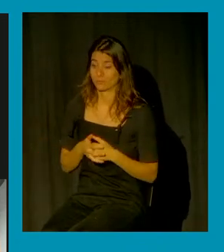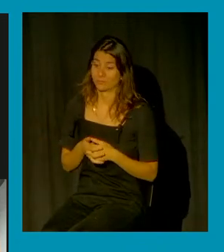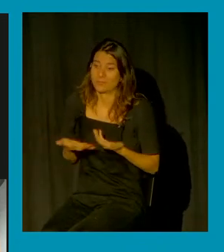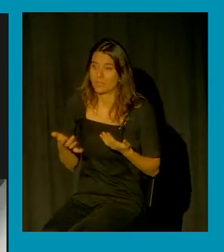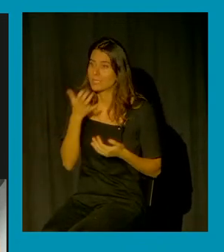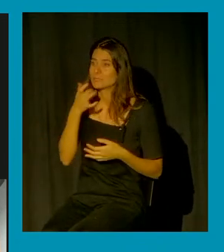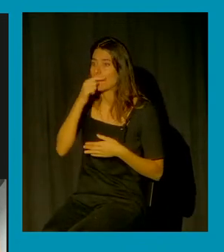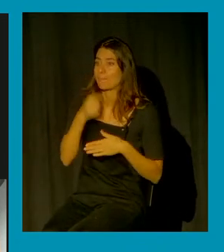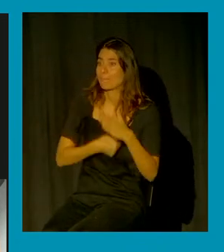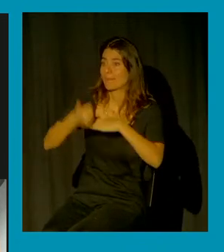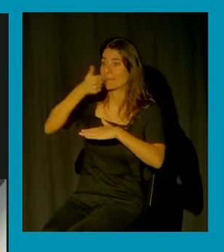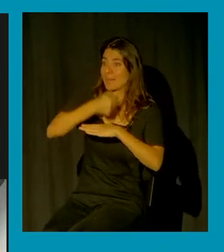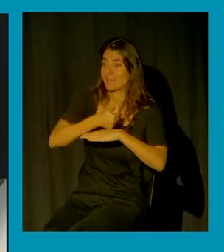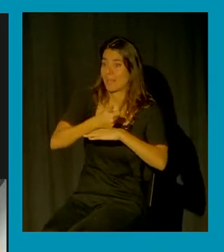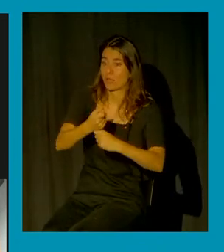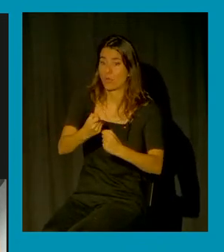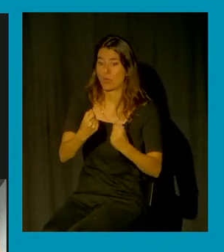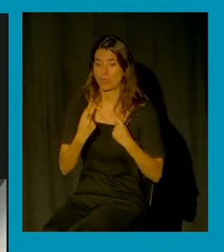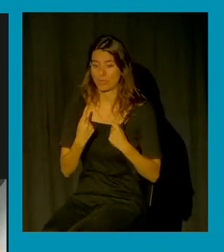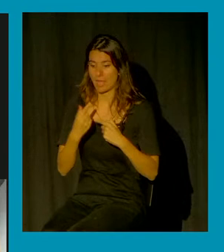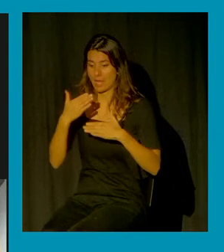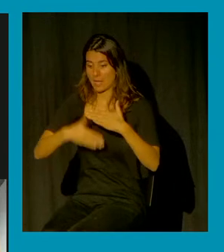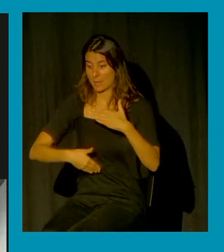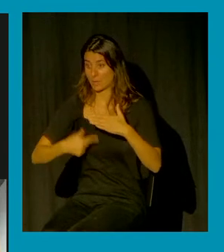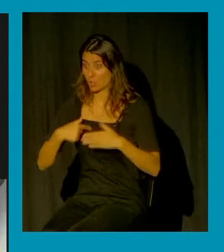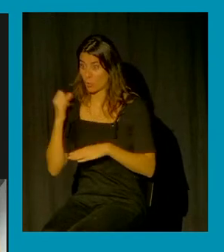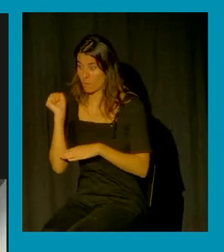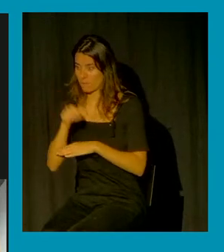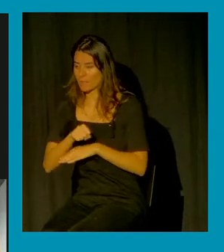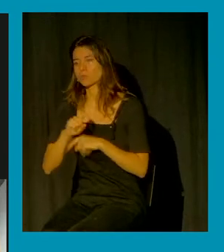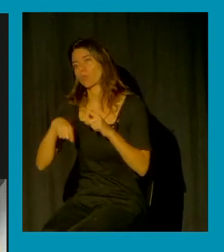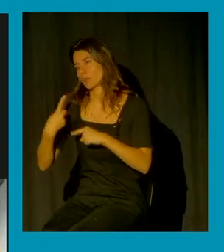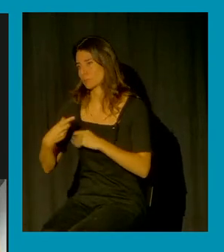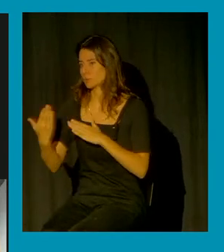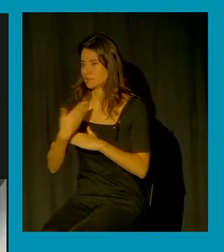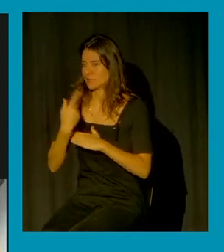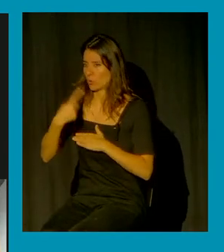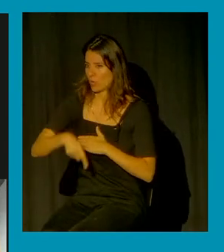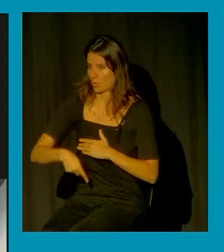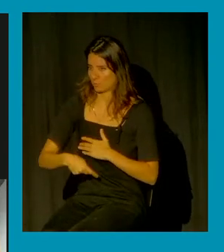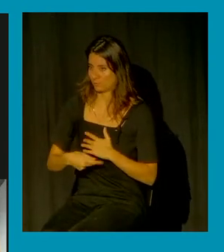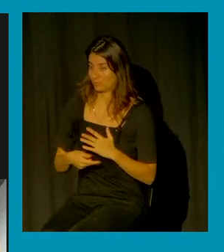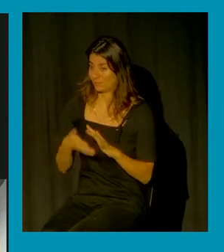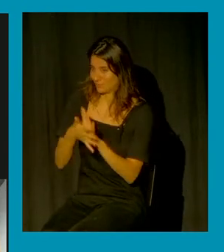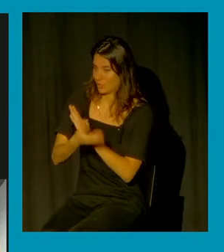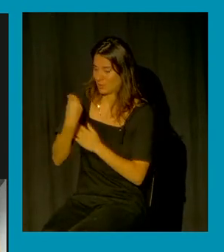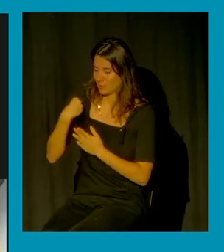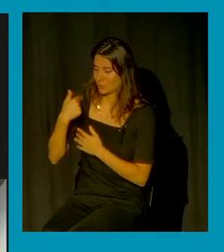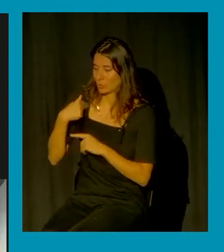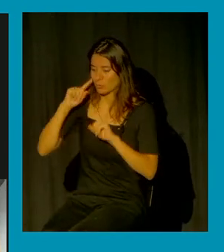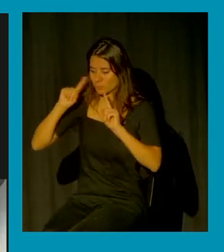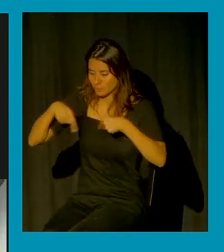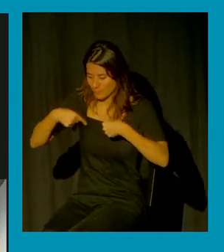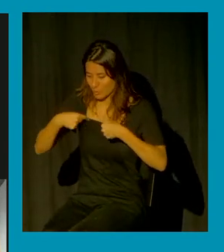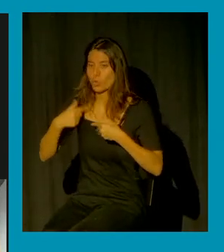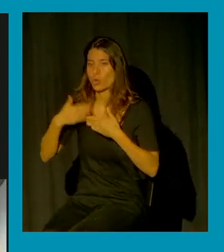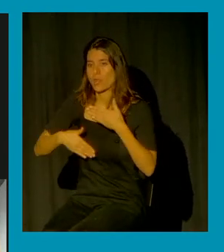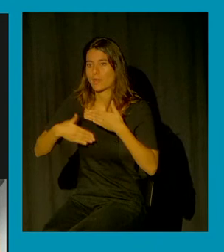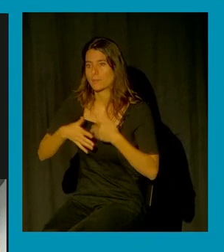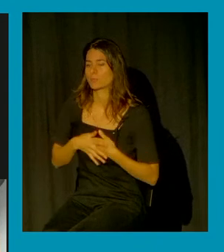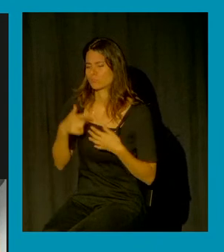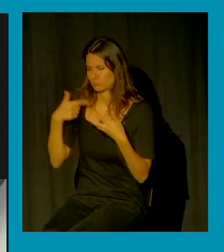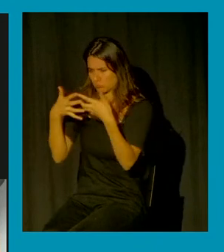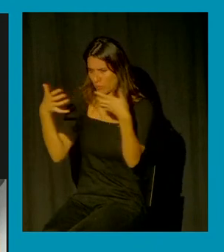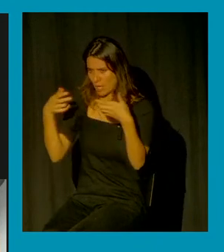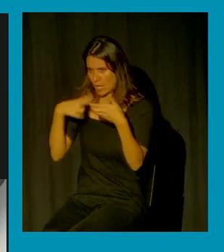castiga y a través del cual incorporamos la disciplina heterosexual y nos limitamos y nos autolimitamos los espacios y leo la misma noche en la